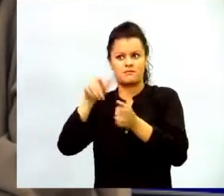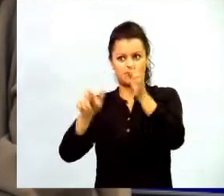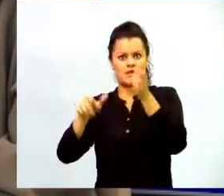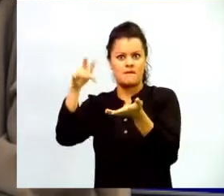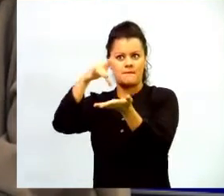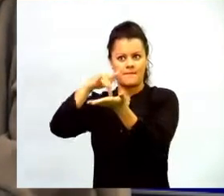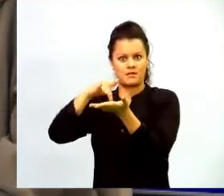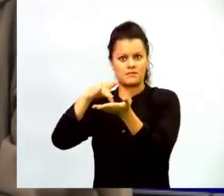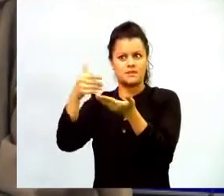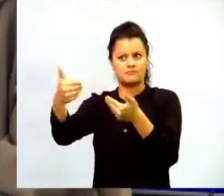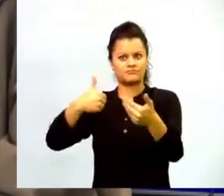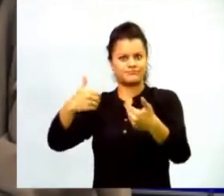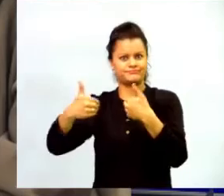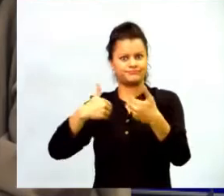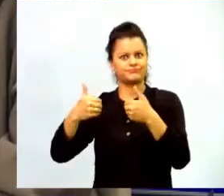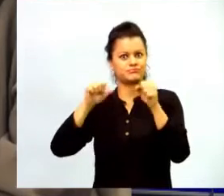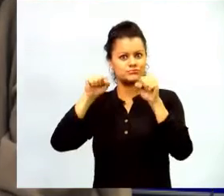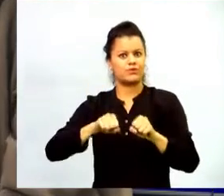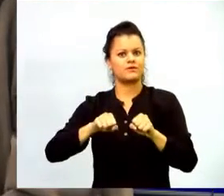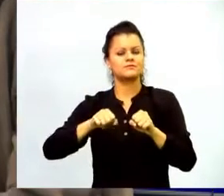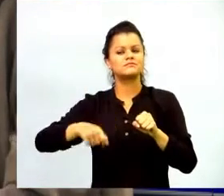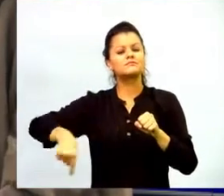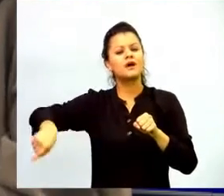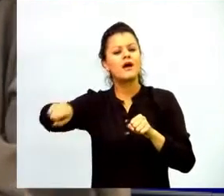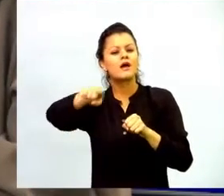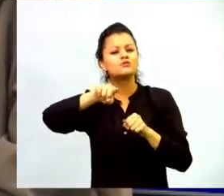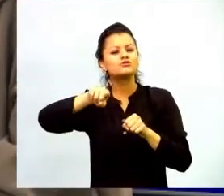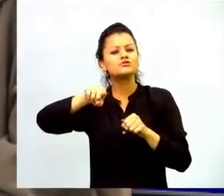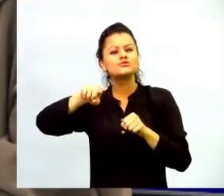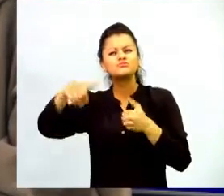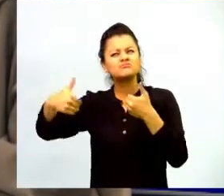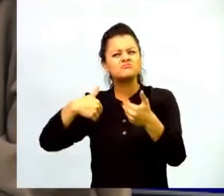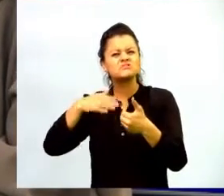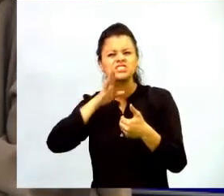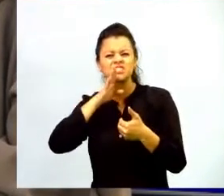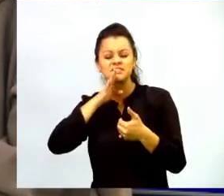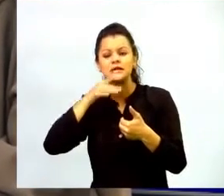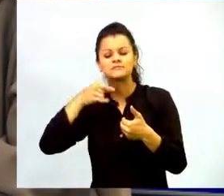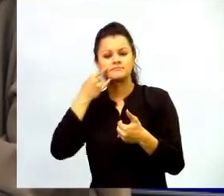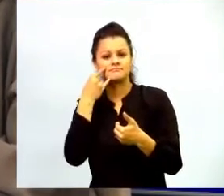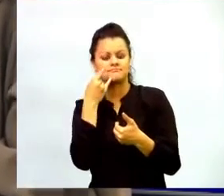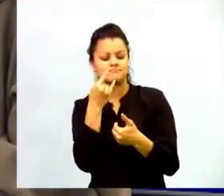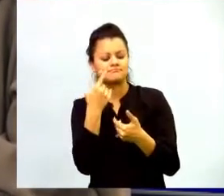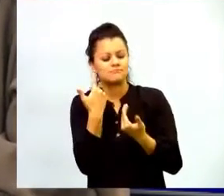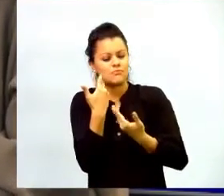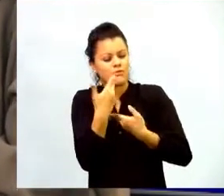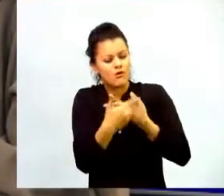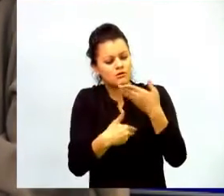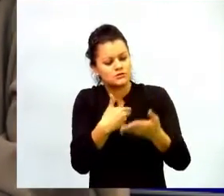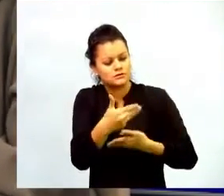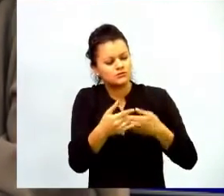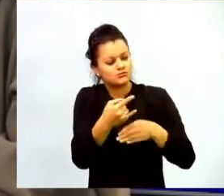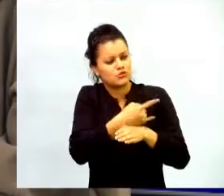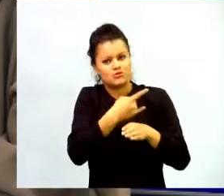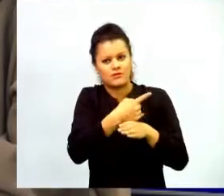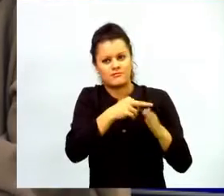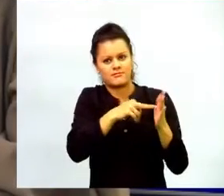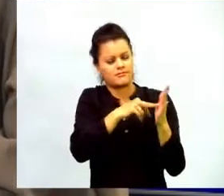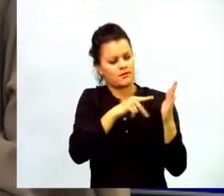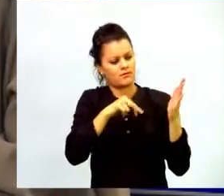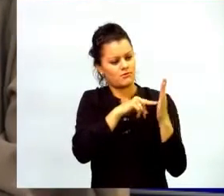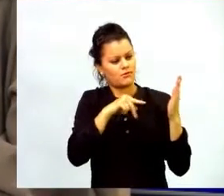en el proceso de incorporación de las tecnologías a